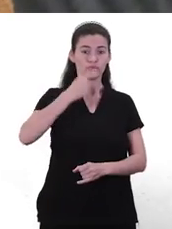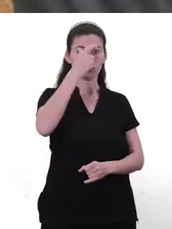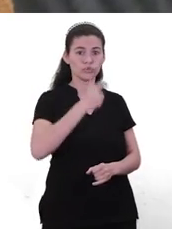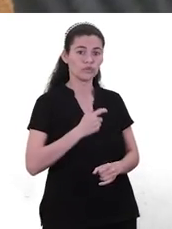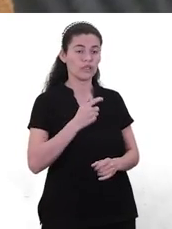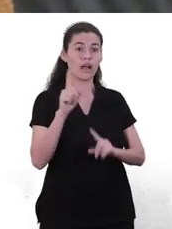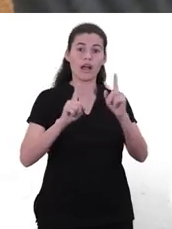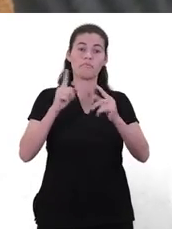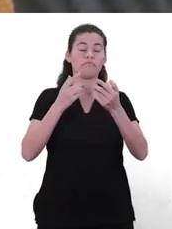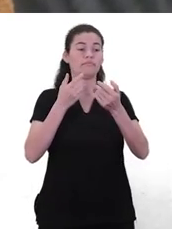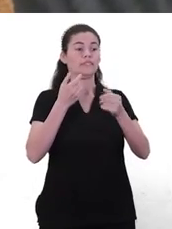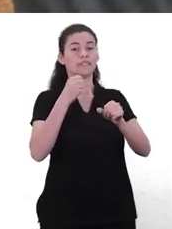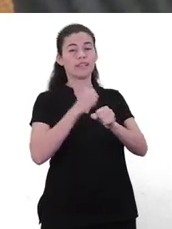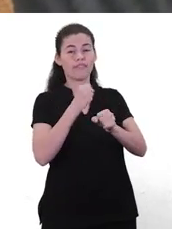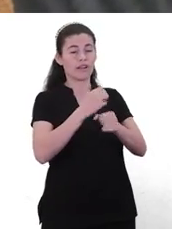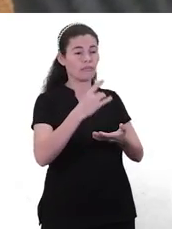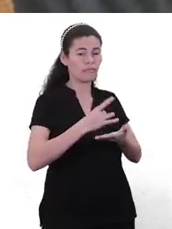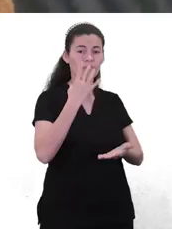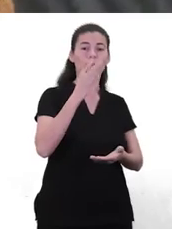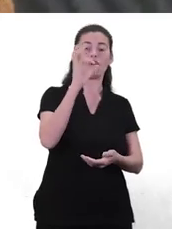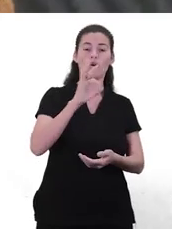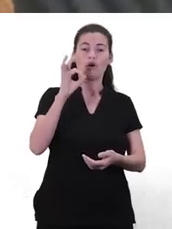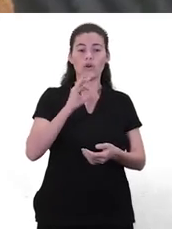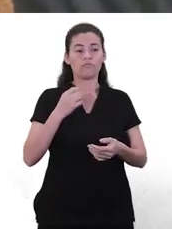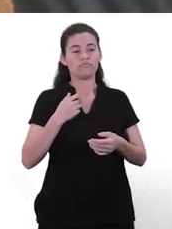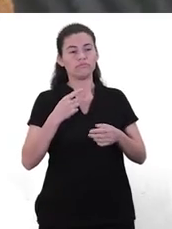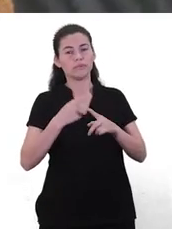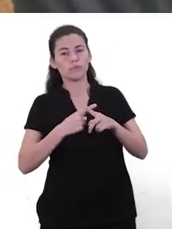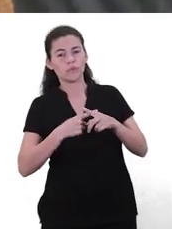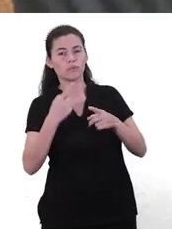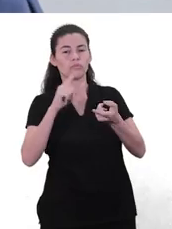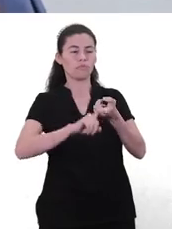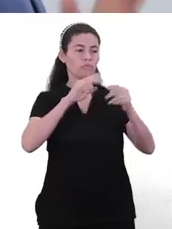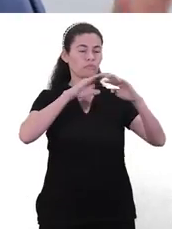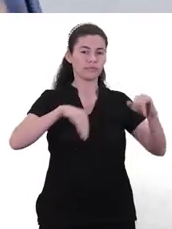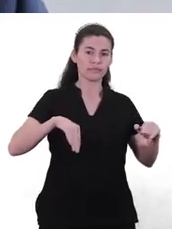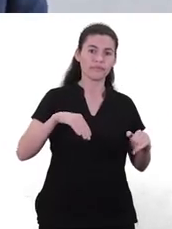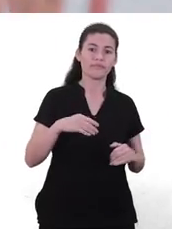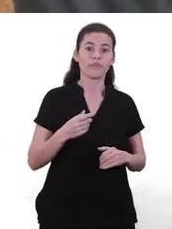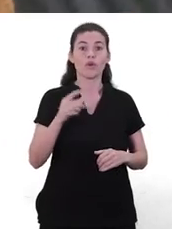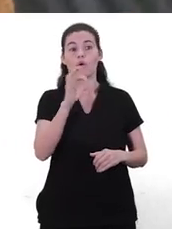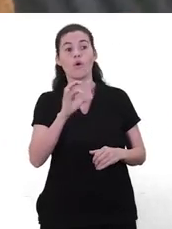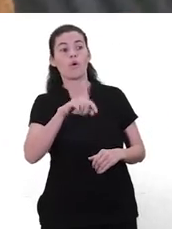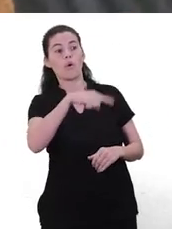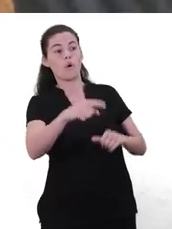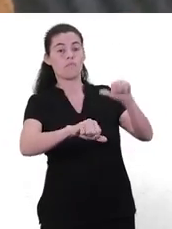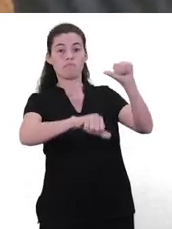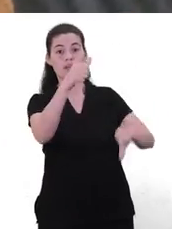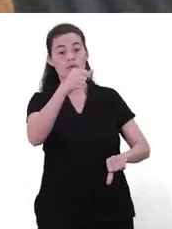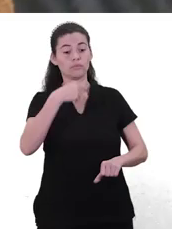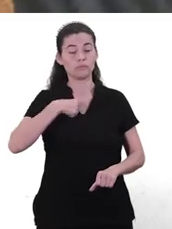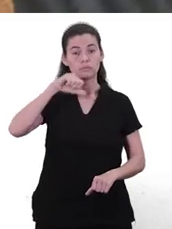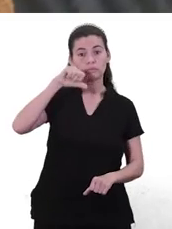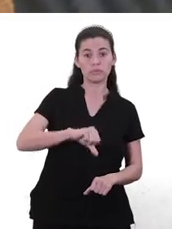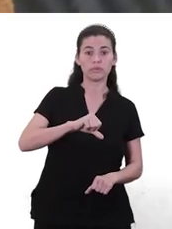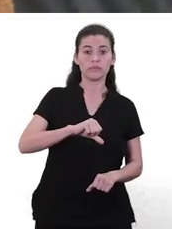perdimos un trabajo, nos fuimos seleccionados, nos separamos de alguna pareja, ¿verdad? Alguien lo hizo mejor que nosotros. Alguien lo hizo mejor porque tenemos